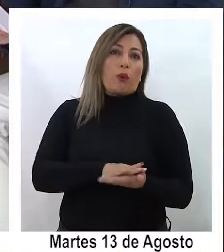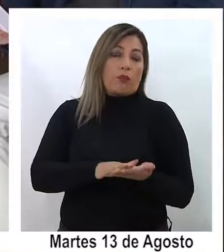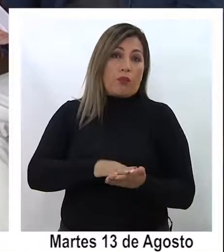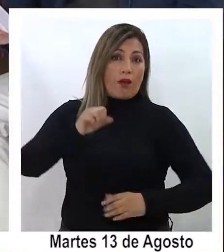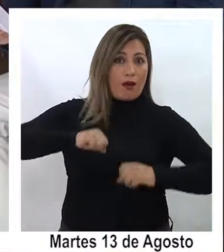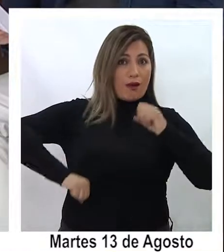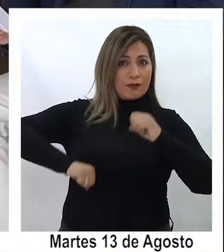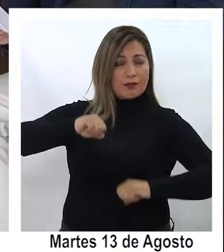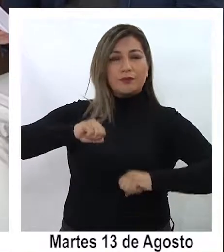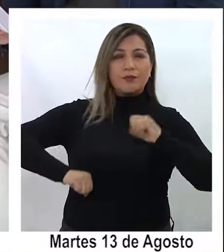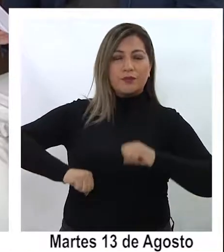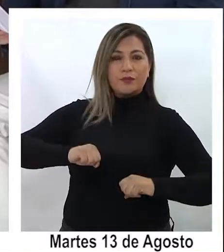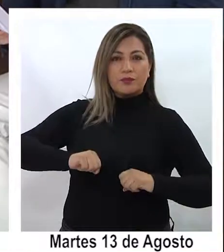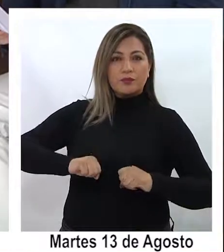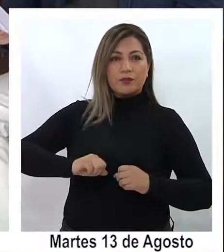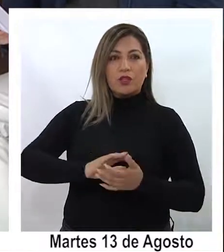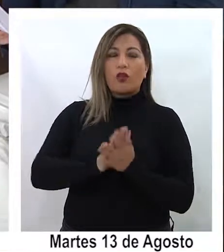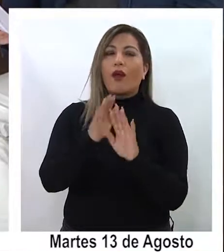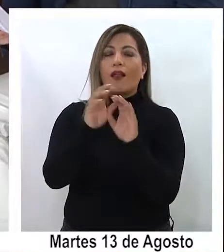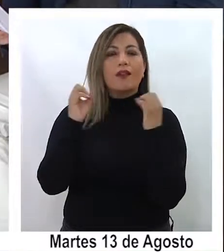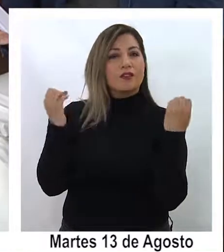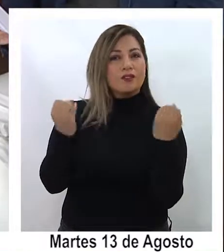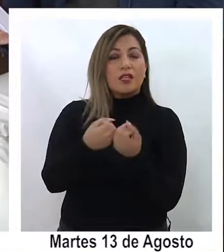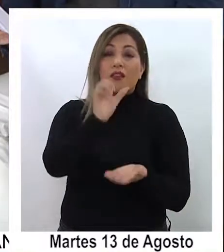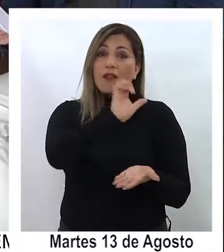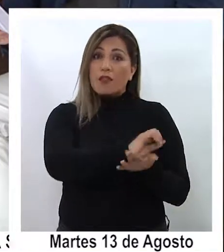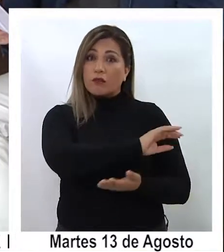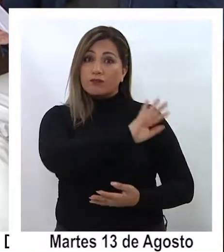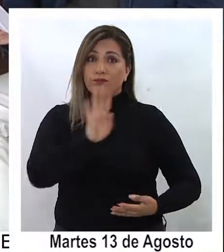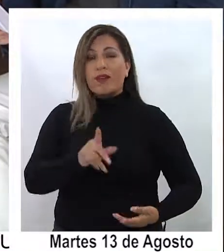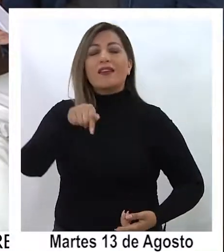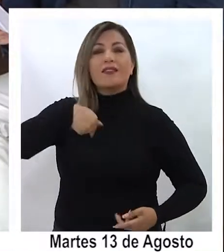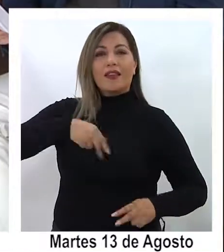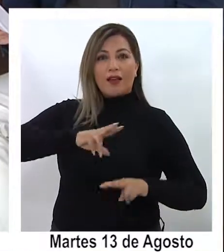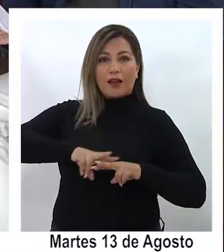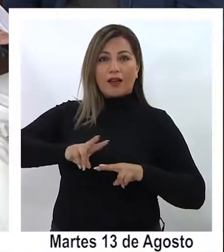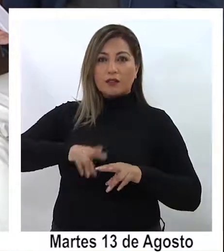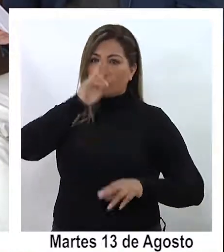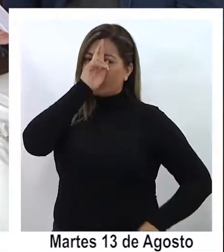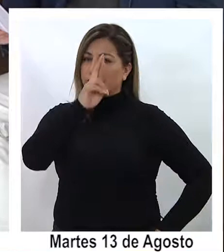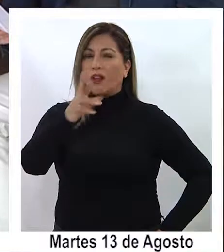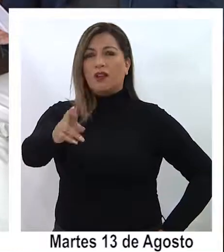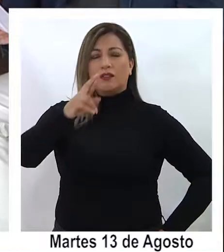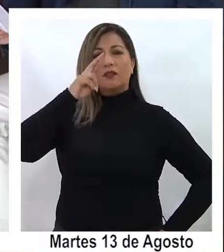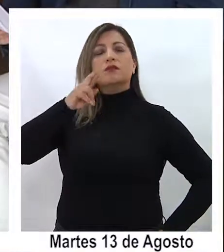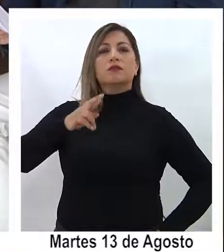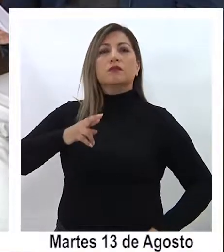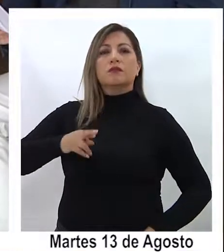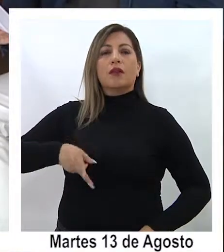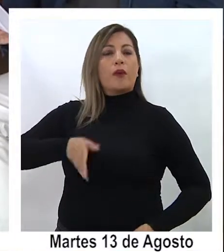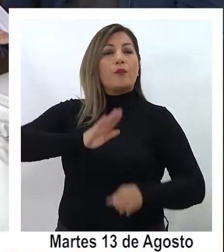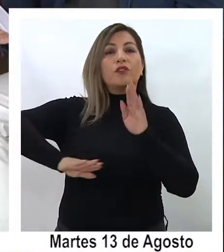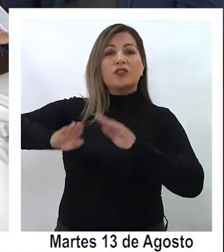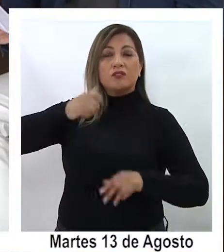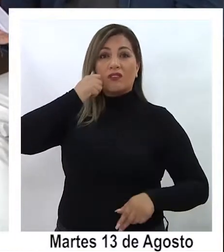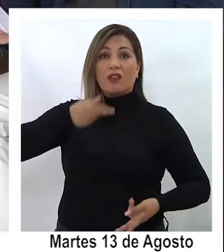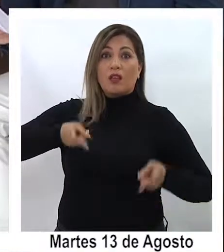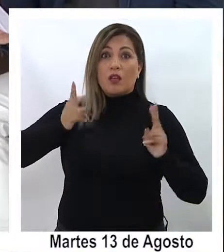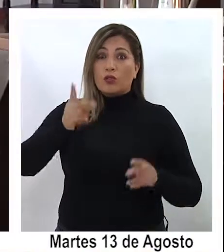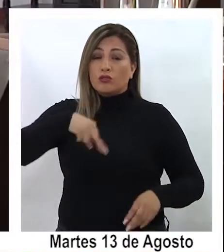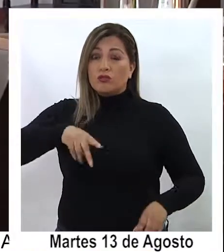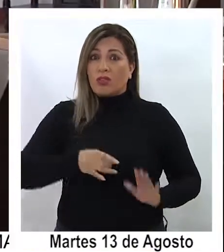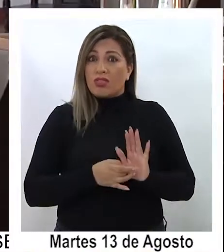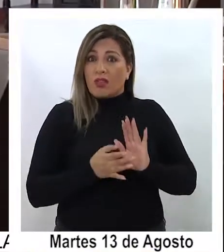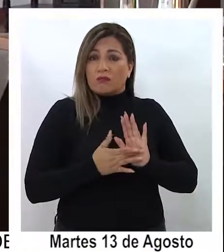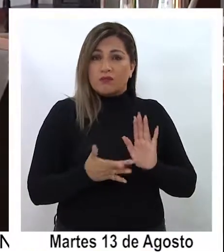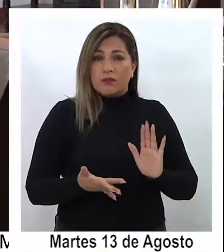así como todas las organizaciones y el Estado están con el respeto y la protección de los derechos humanos cuando hay vulneraciones